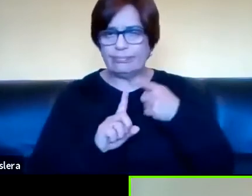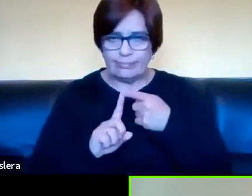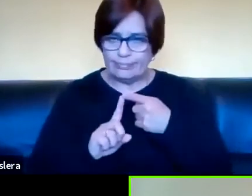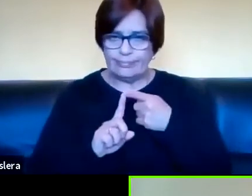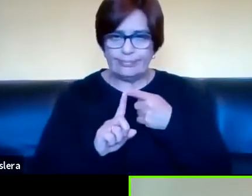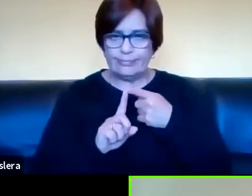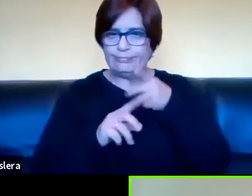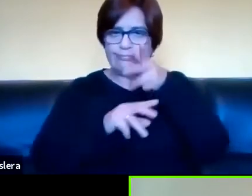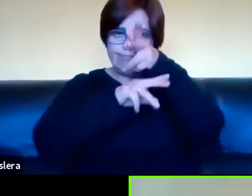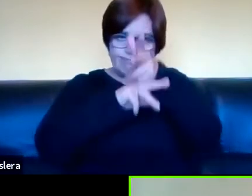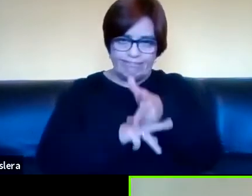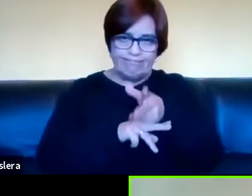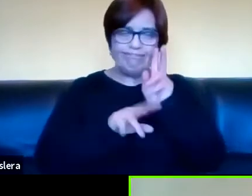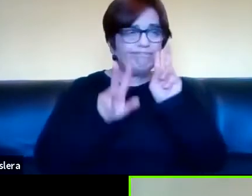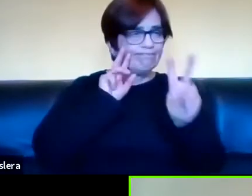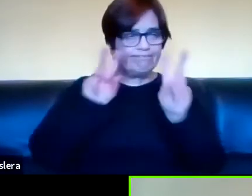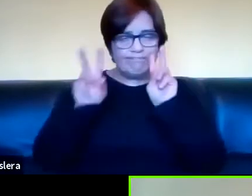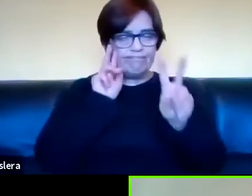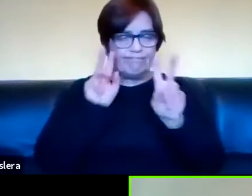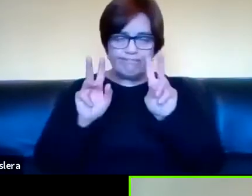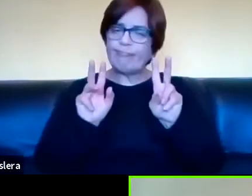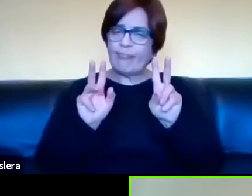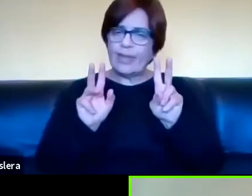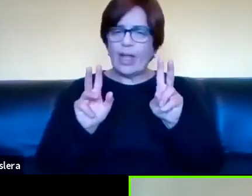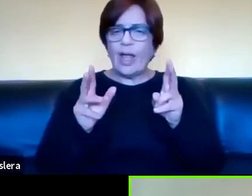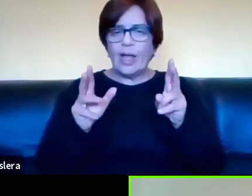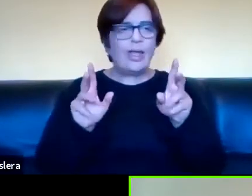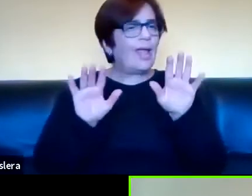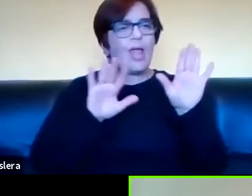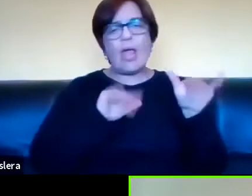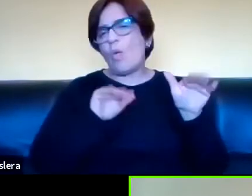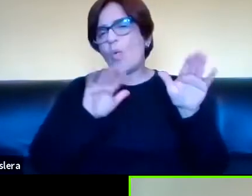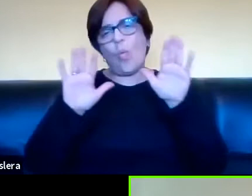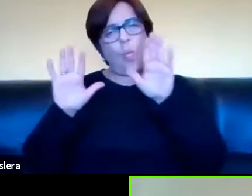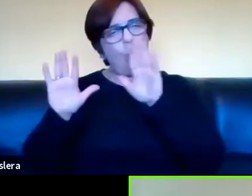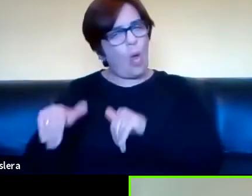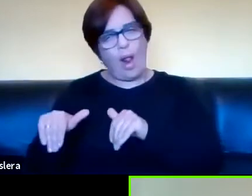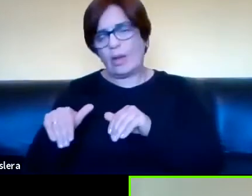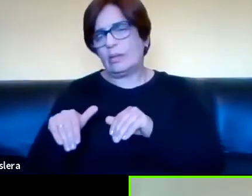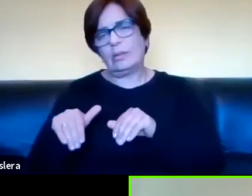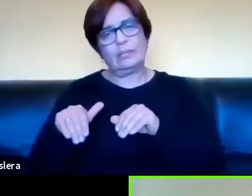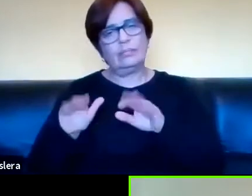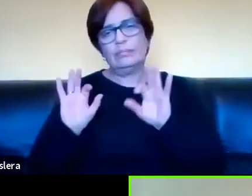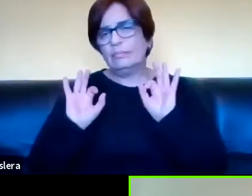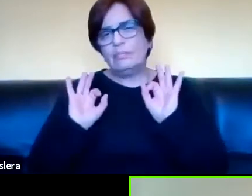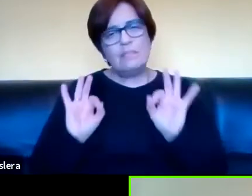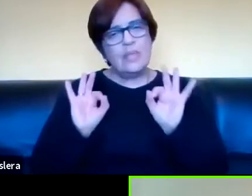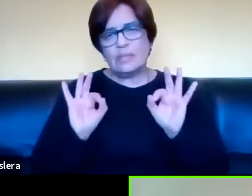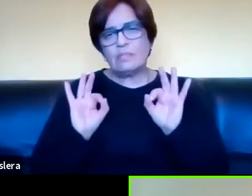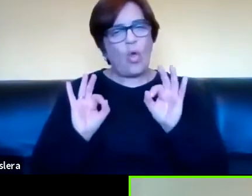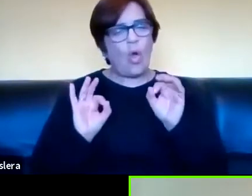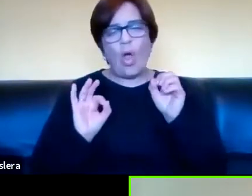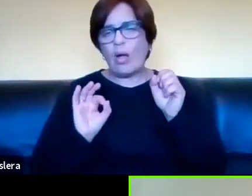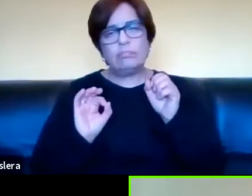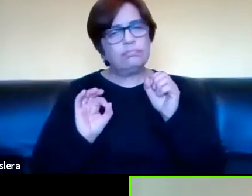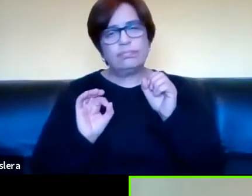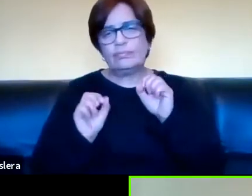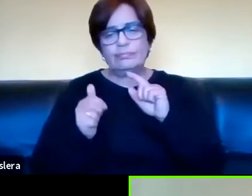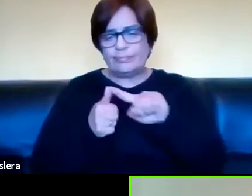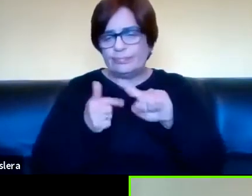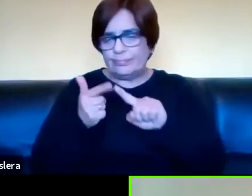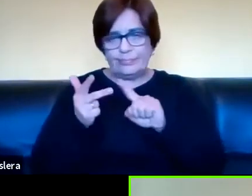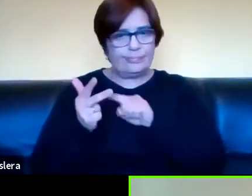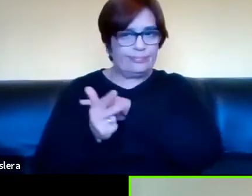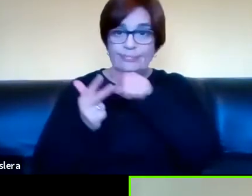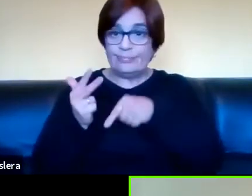visograbaciones funcionan exactamente igual, tienen más propiedades que la